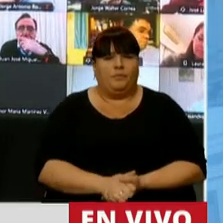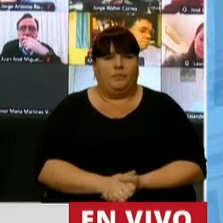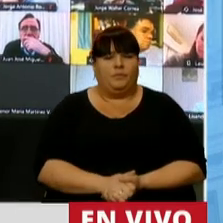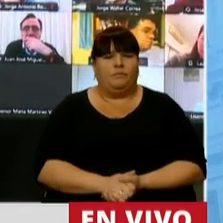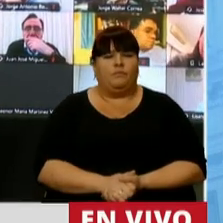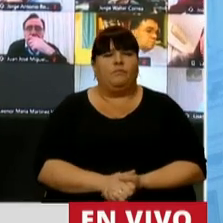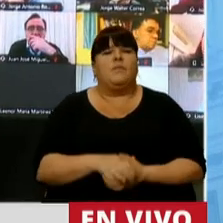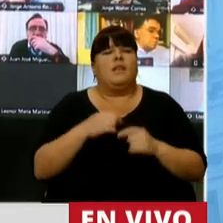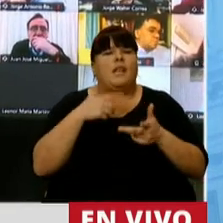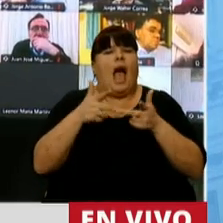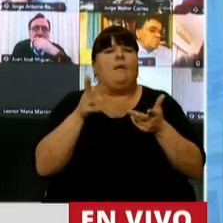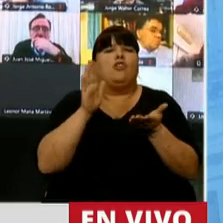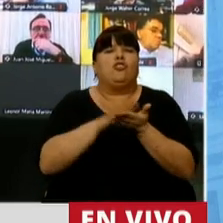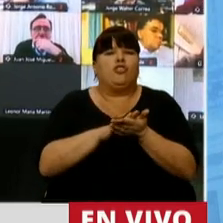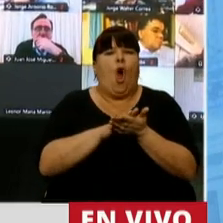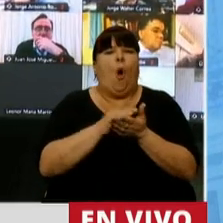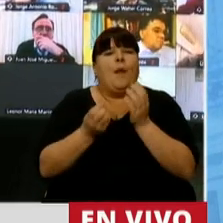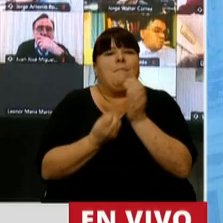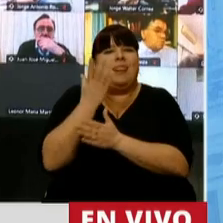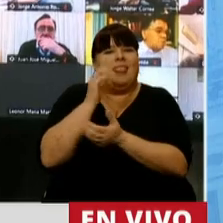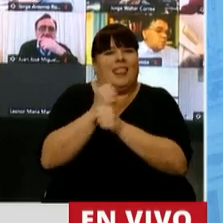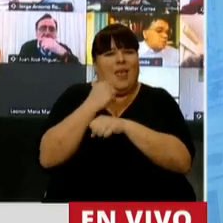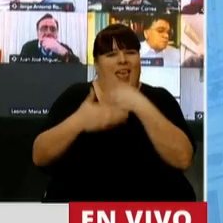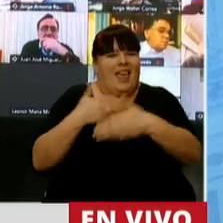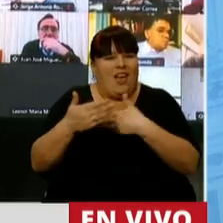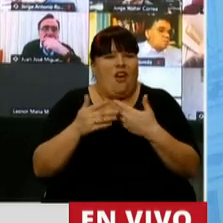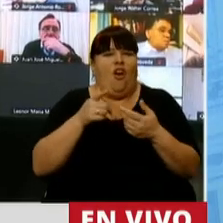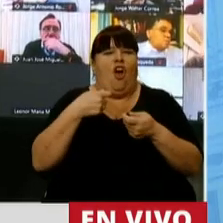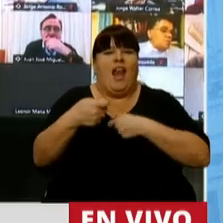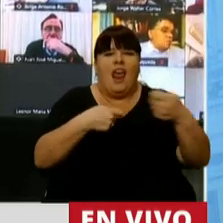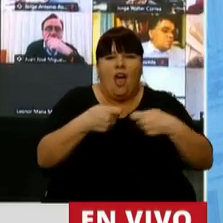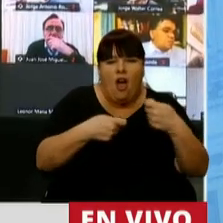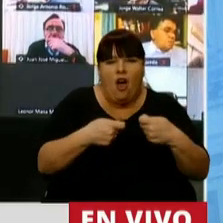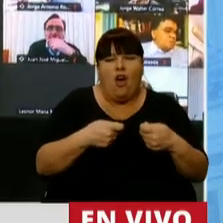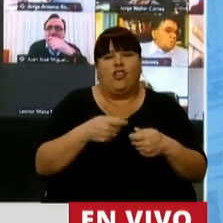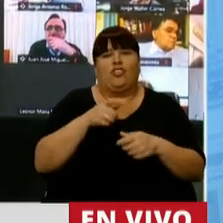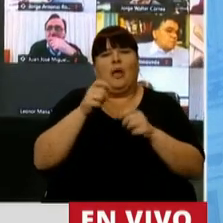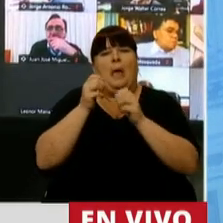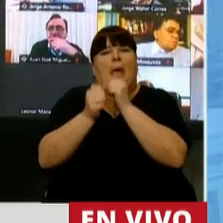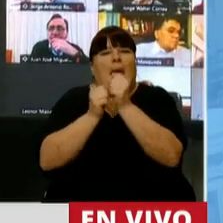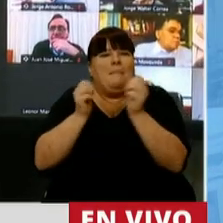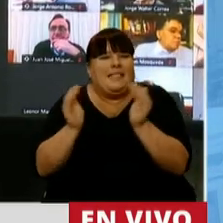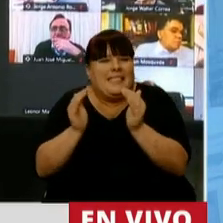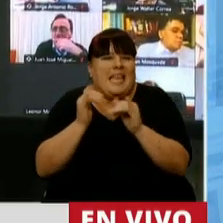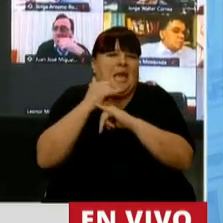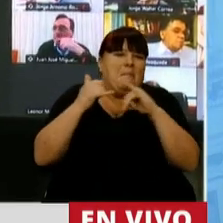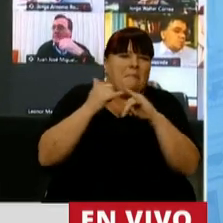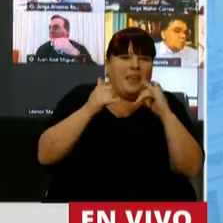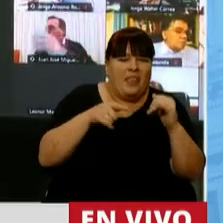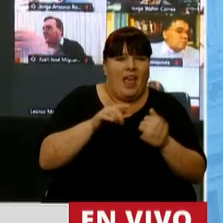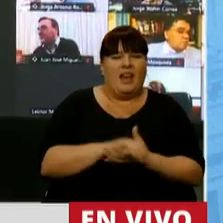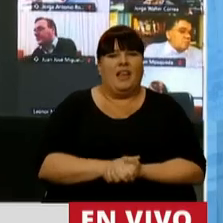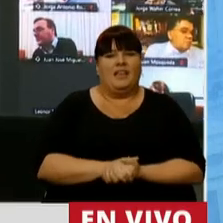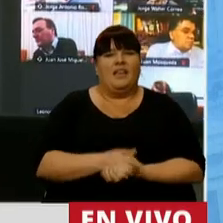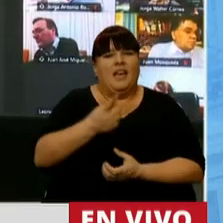Y quiero hacer referencia también a esos emprendedores, a esos comerciantes, a esas pequeñas y medianas empresas